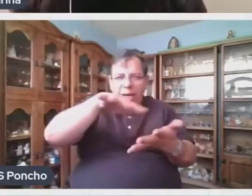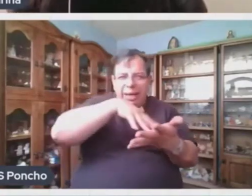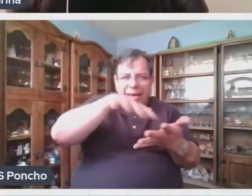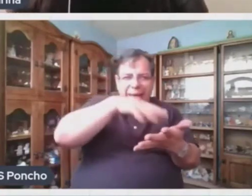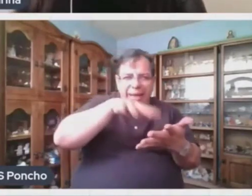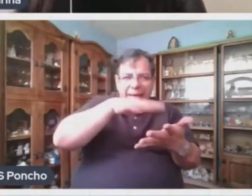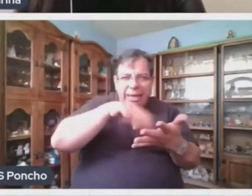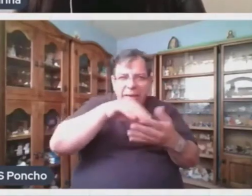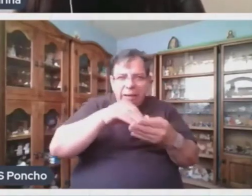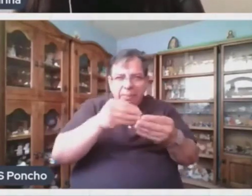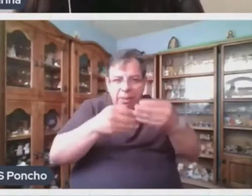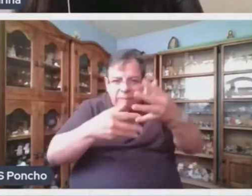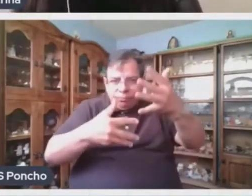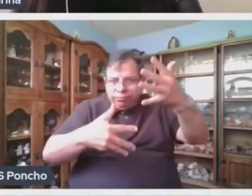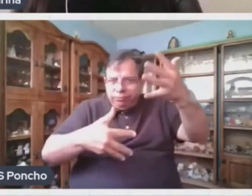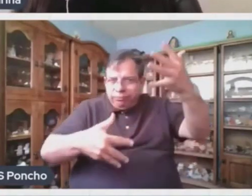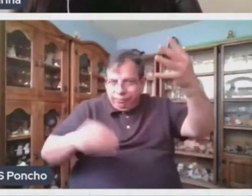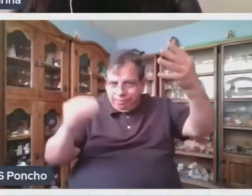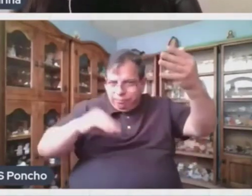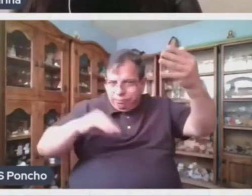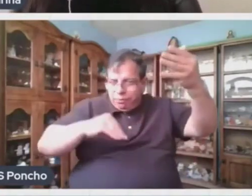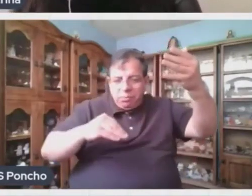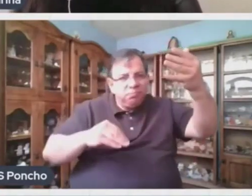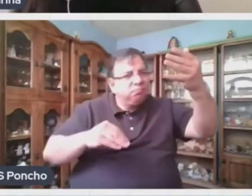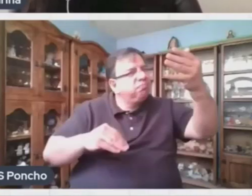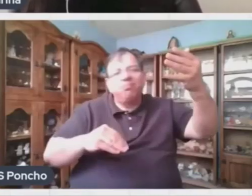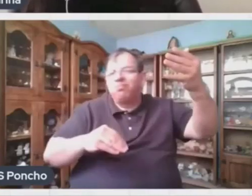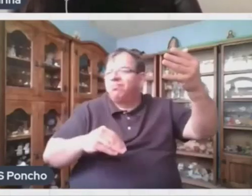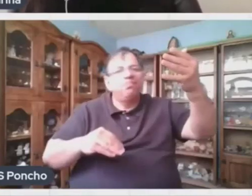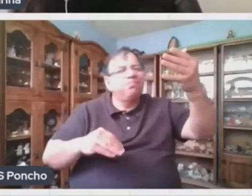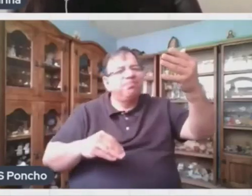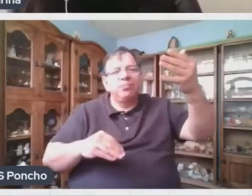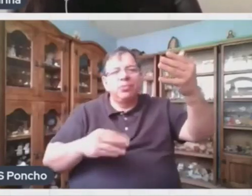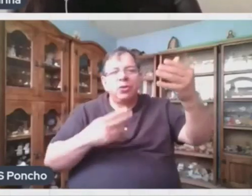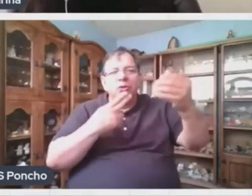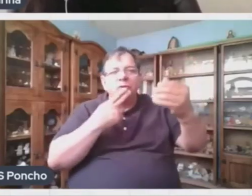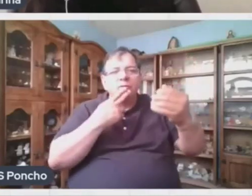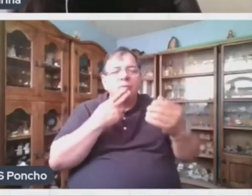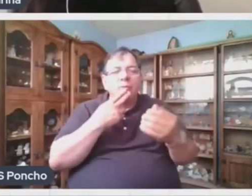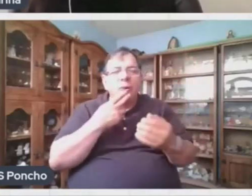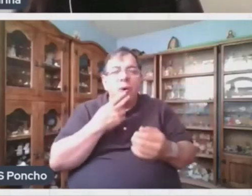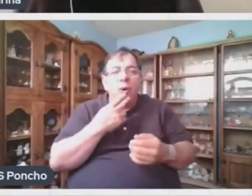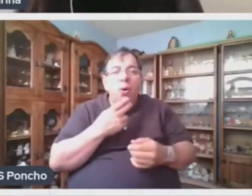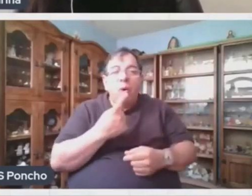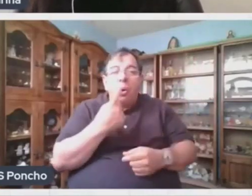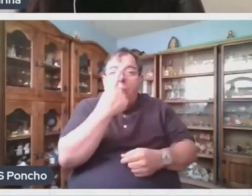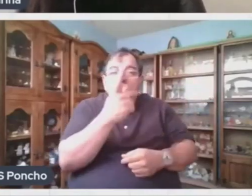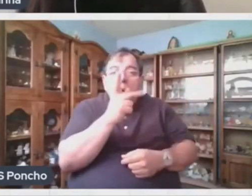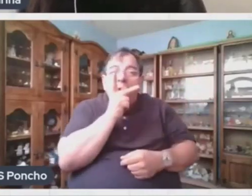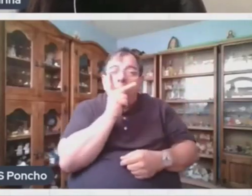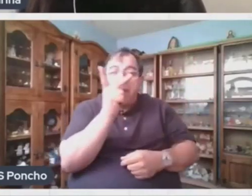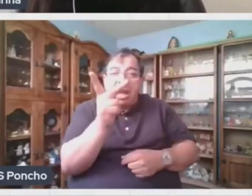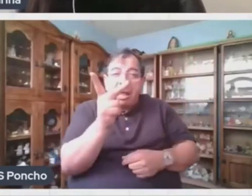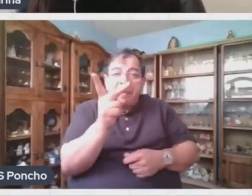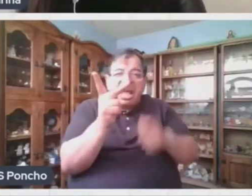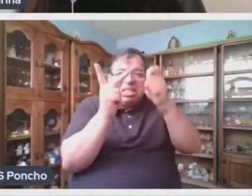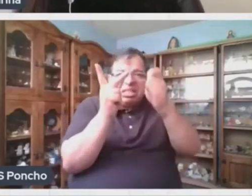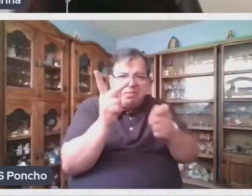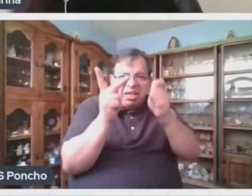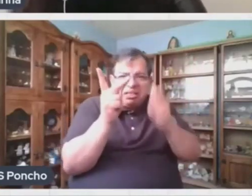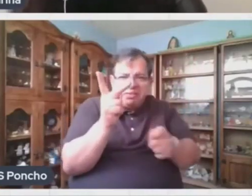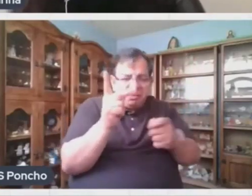enriquecer nuestro vocabulario Nos ha dado por utilizar Una sola palabra Para decir muchas cosas